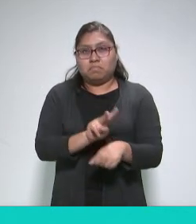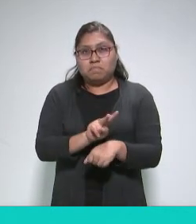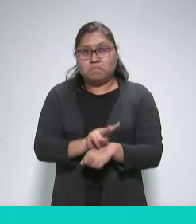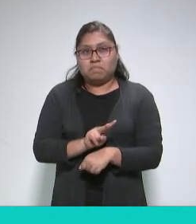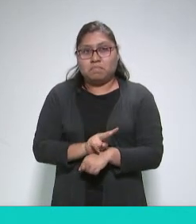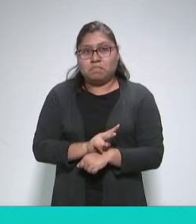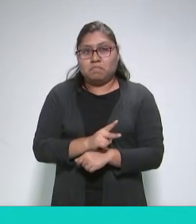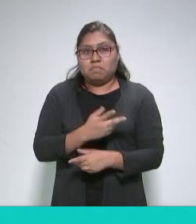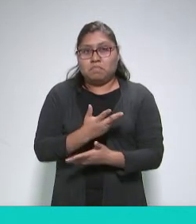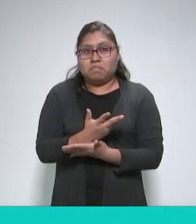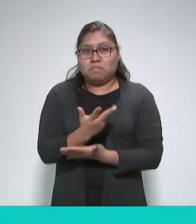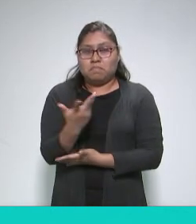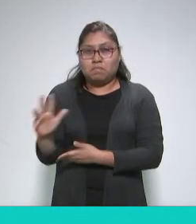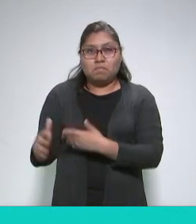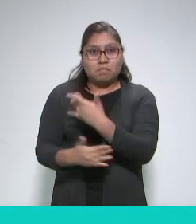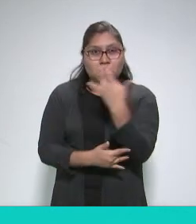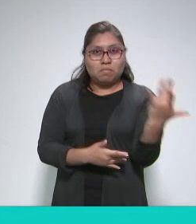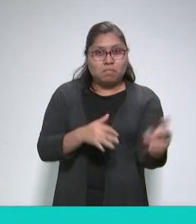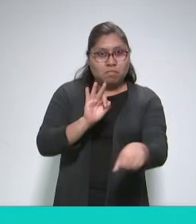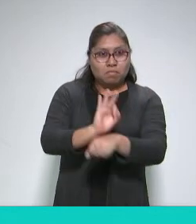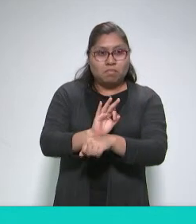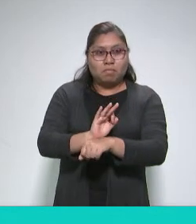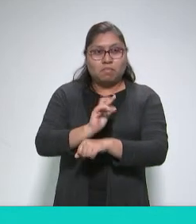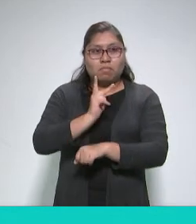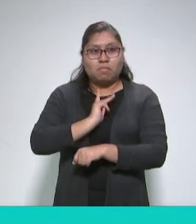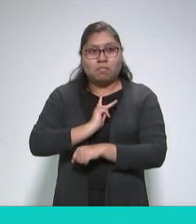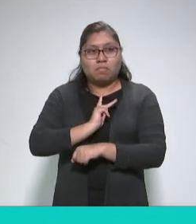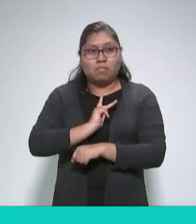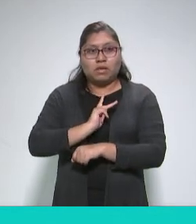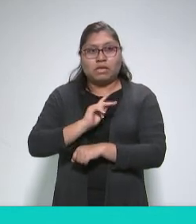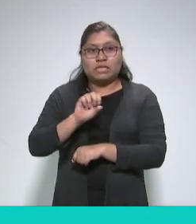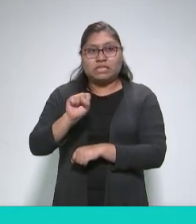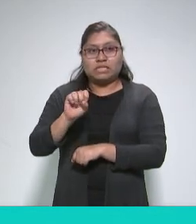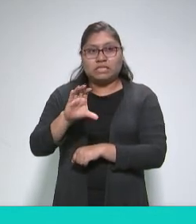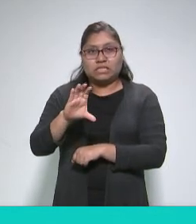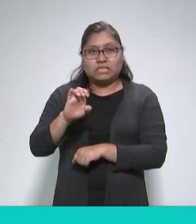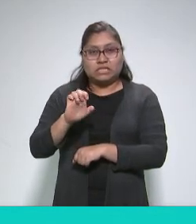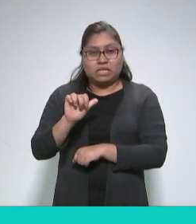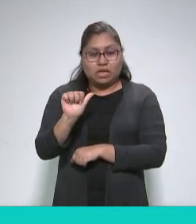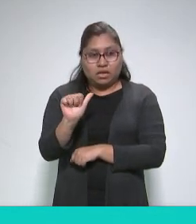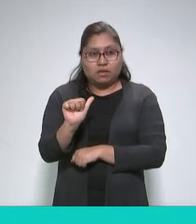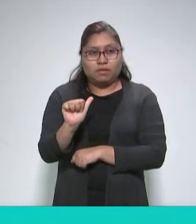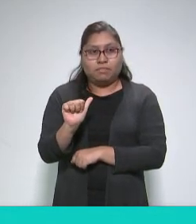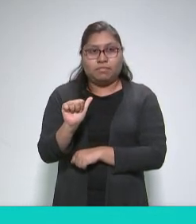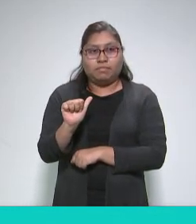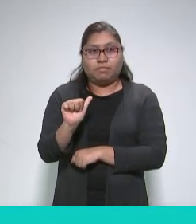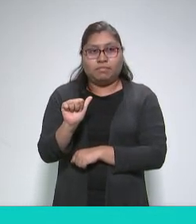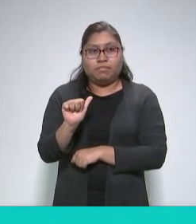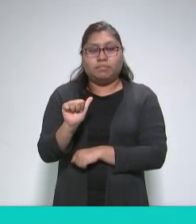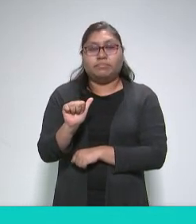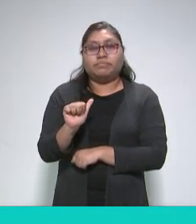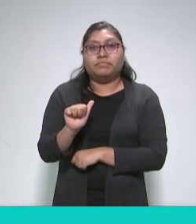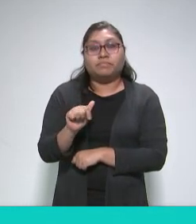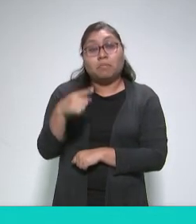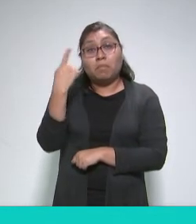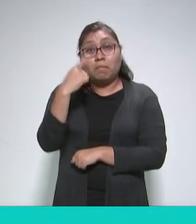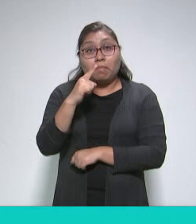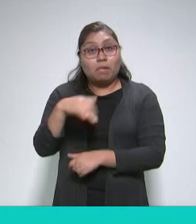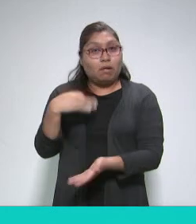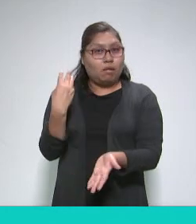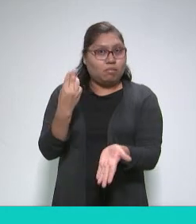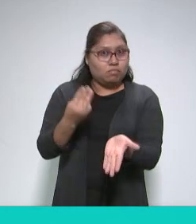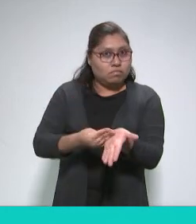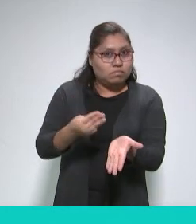Medio Ambiente del Sector de Hidrocarburos, ASEA, por medio de la cual se impusieron medidas compensatorias y multas en materia forestal